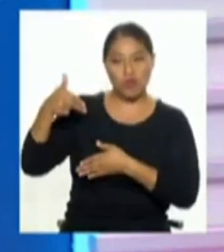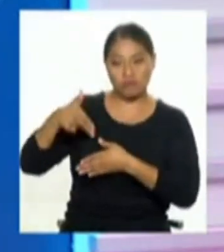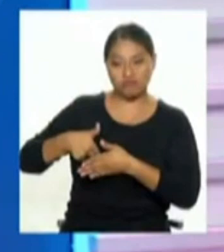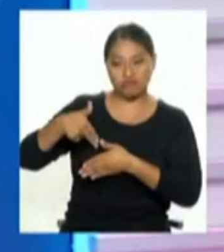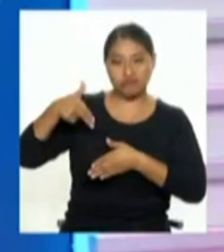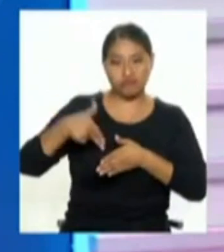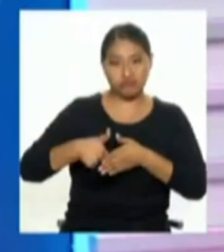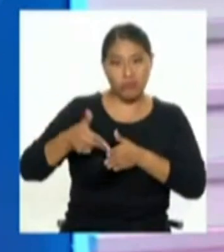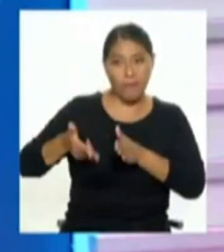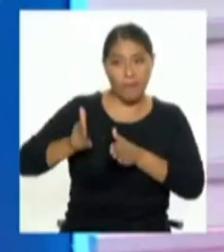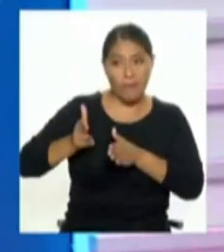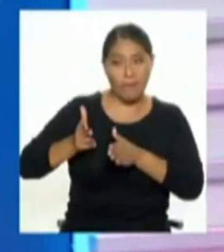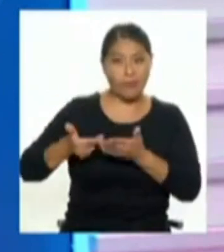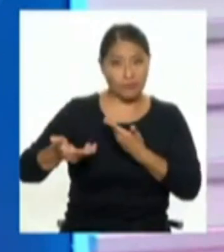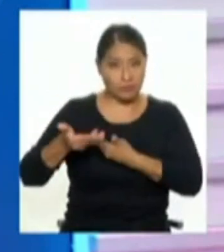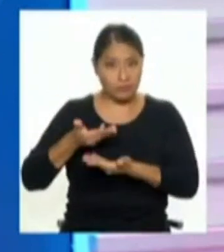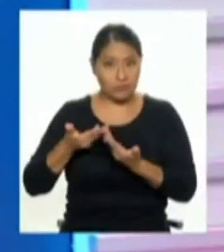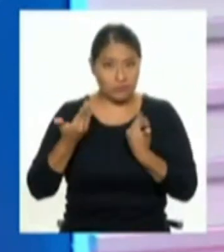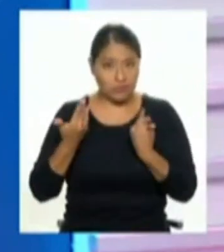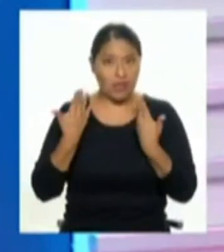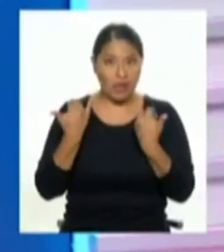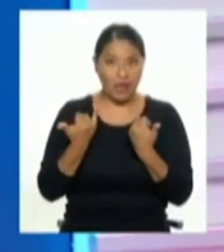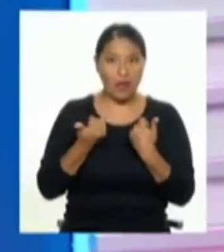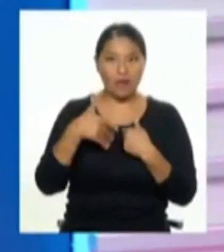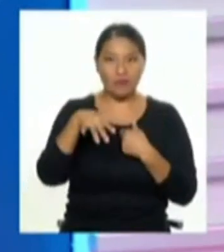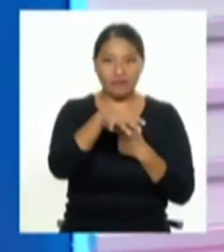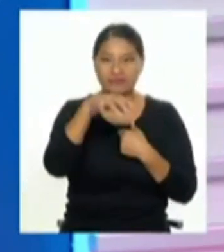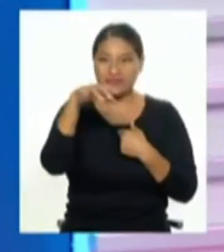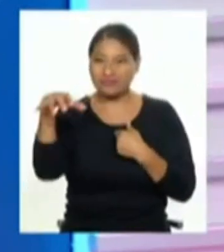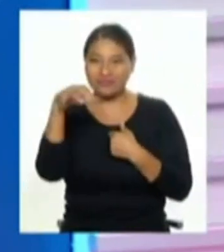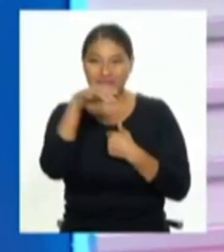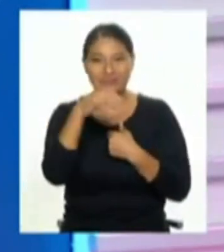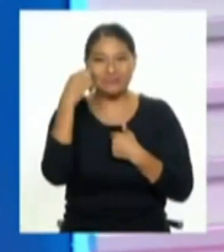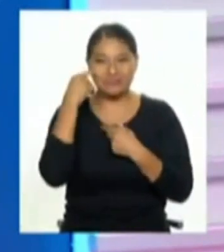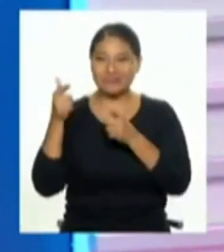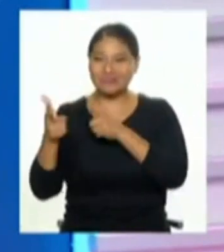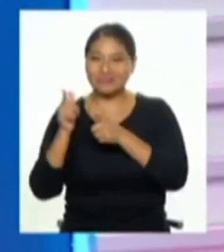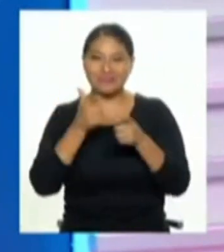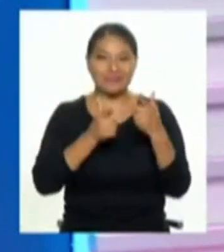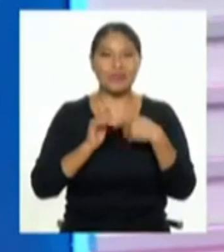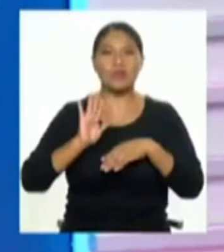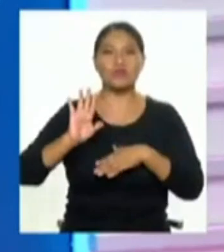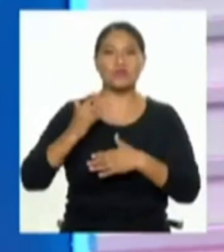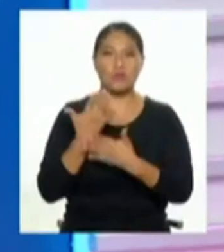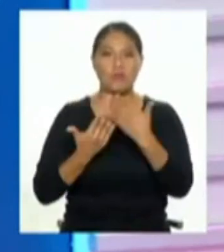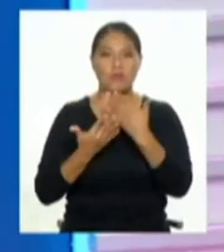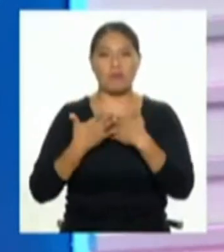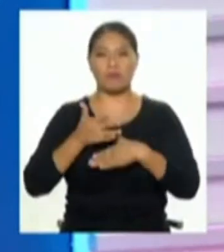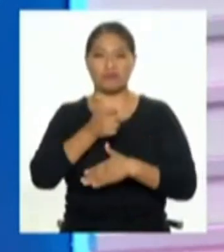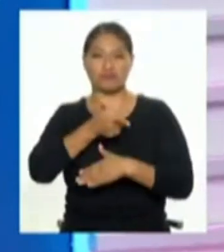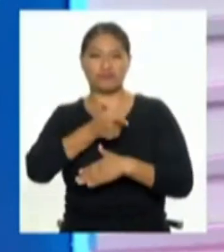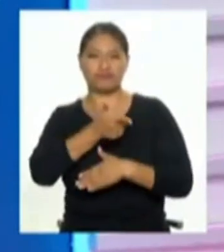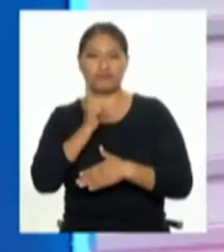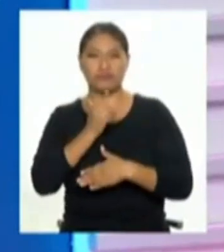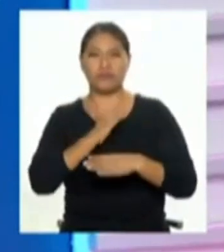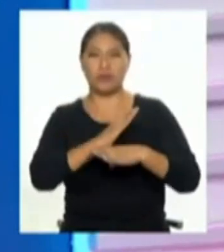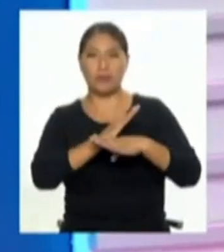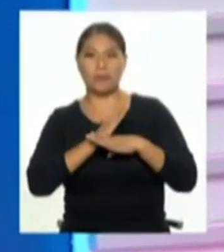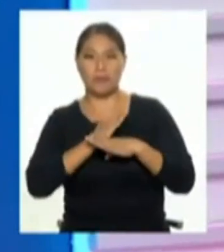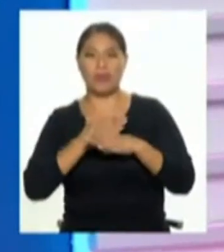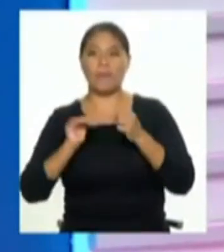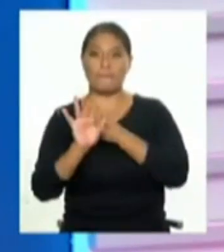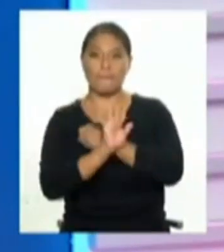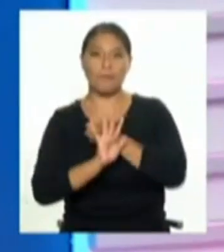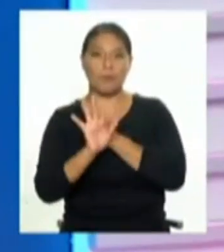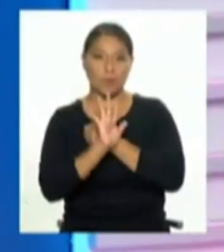un par de situaciones tremendas en donde las personas hacen justicia ante ciertos vacíos y en